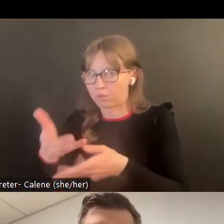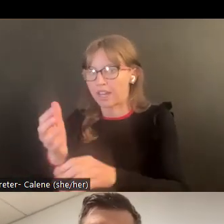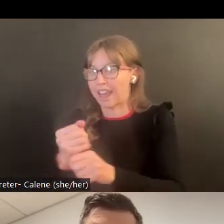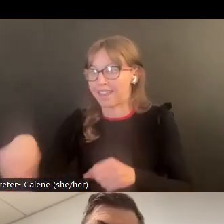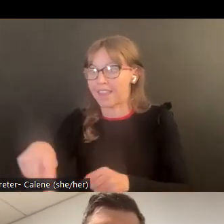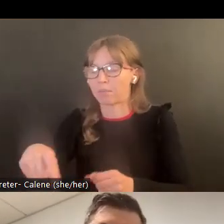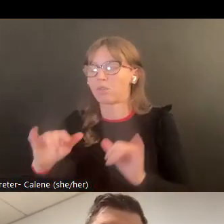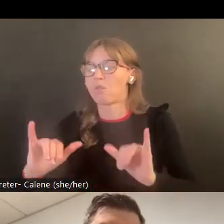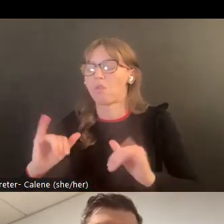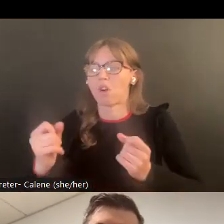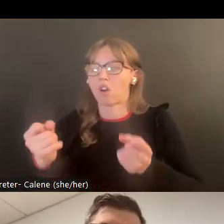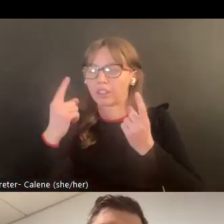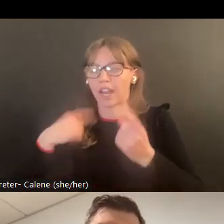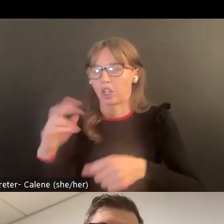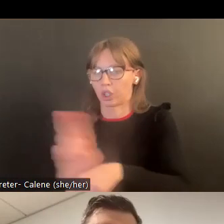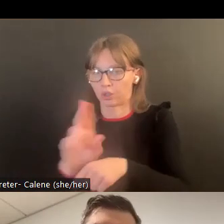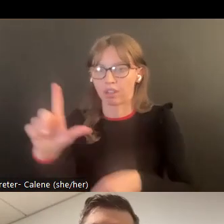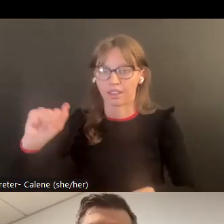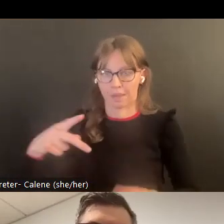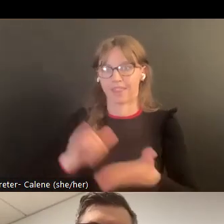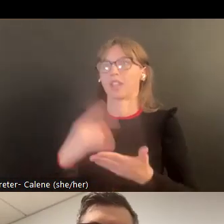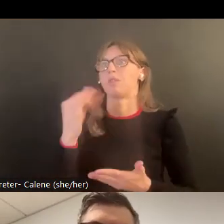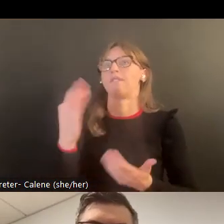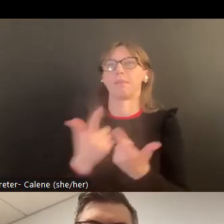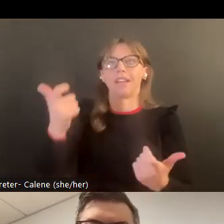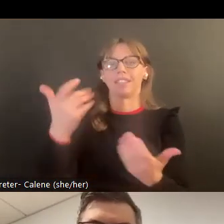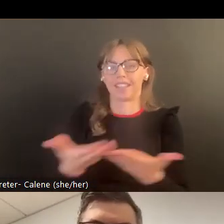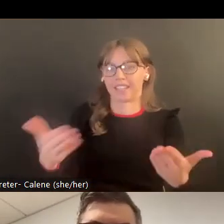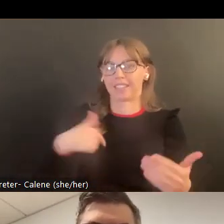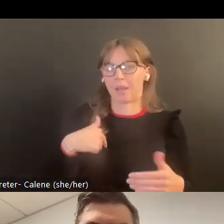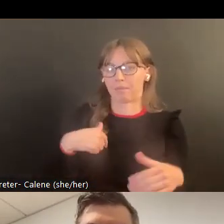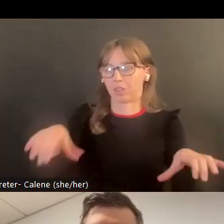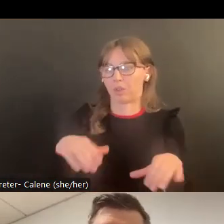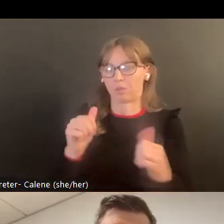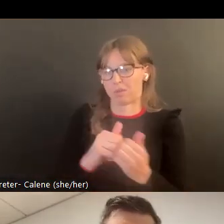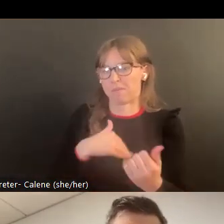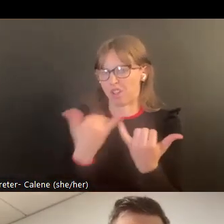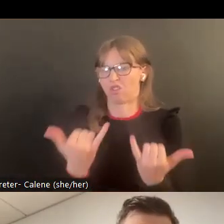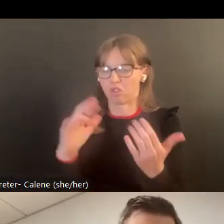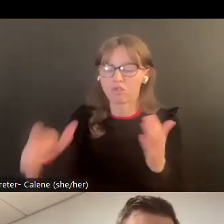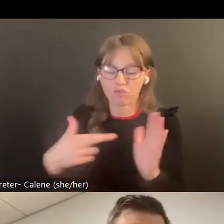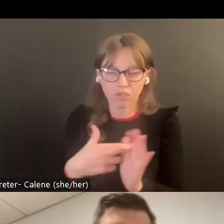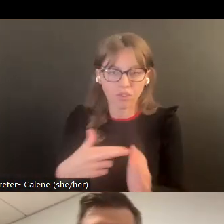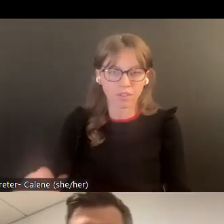cuarteles de policía, de cómo pueden ellos implementar este uso del Lab. Sí.